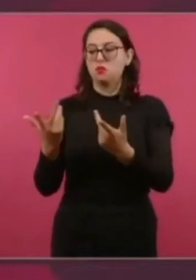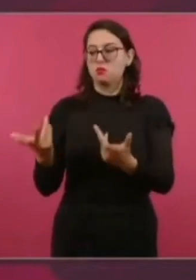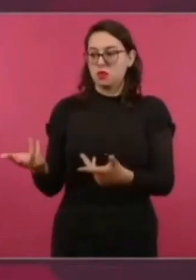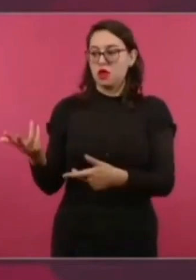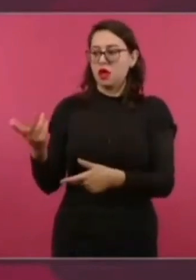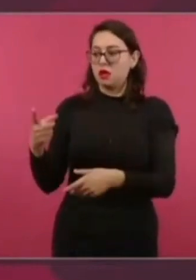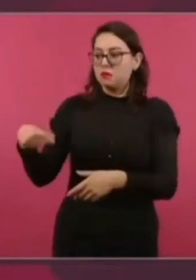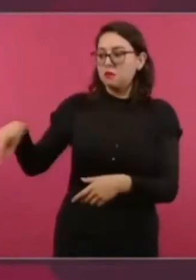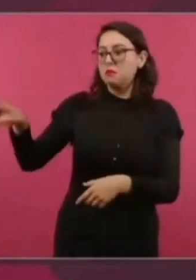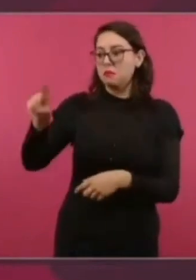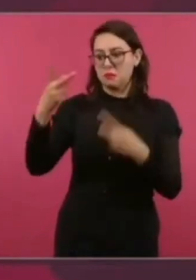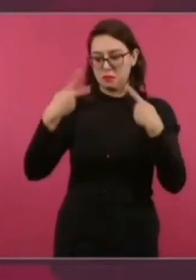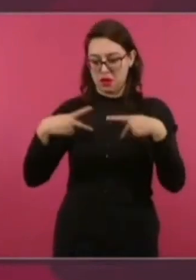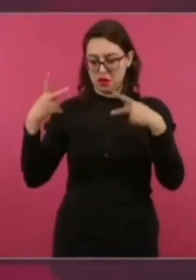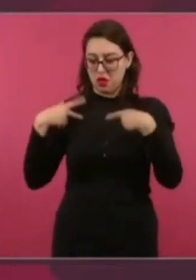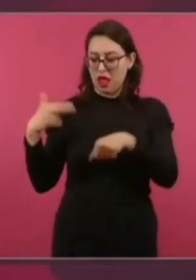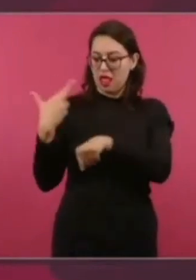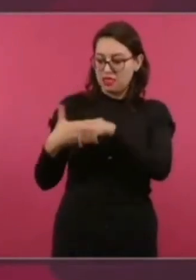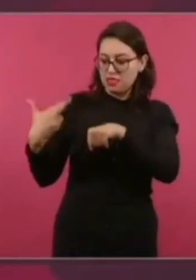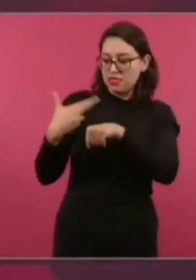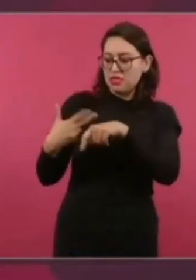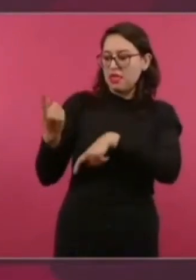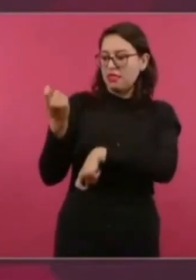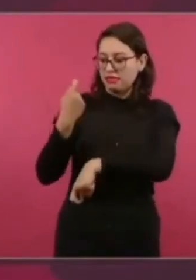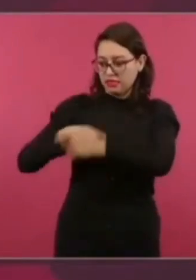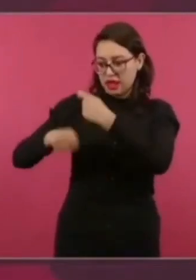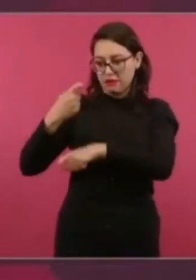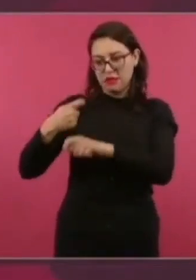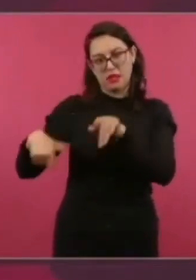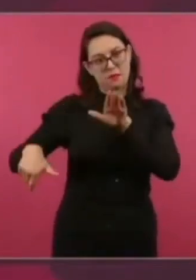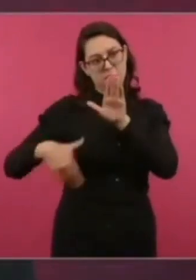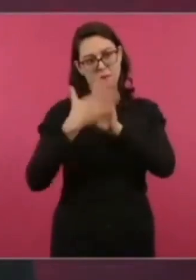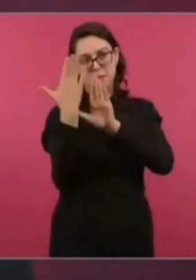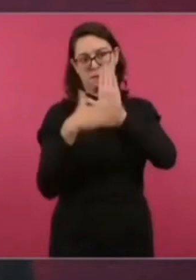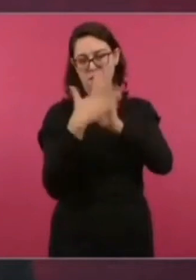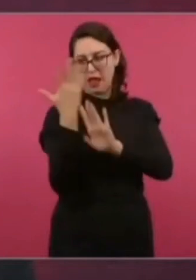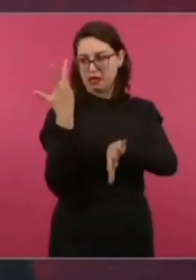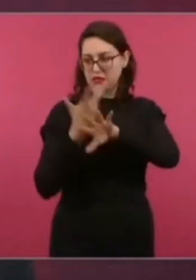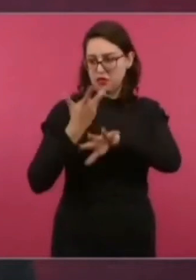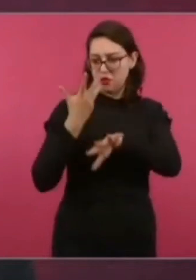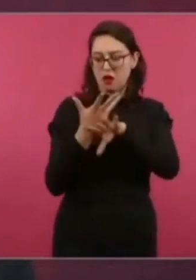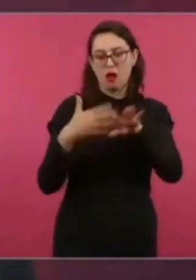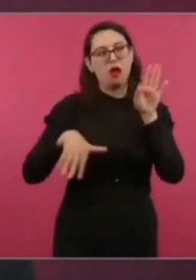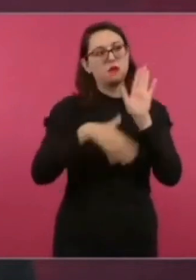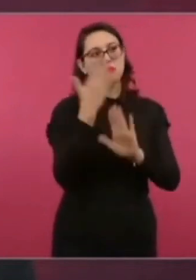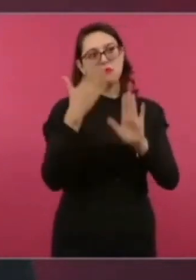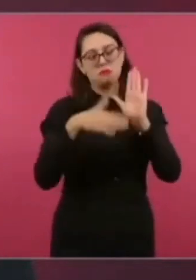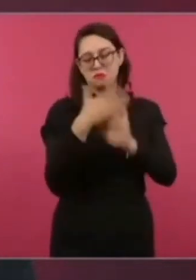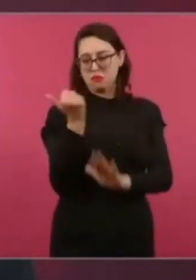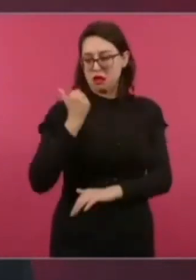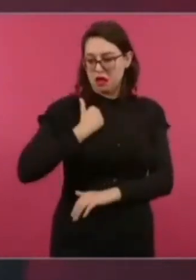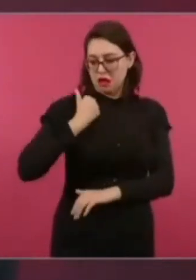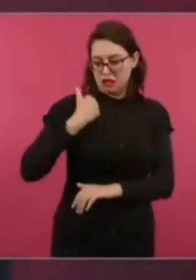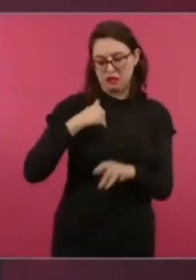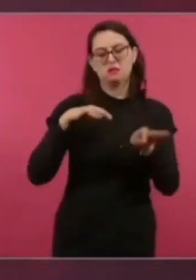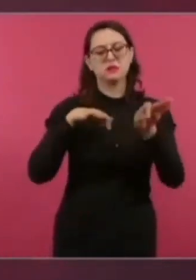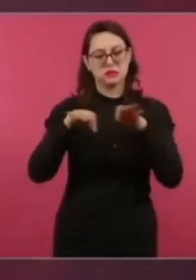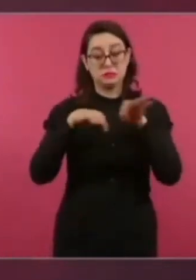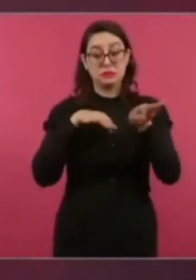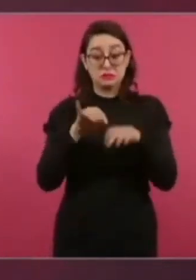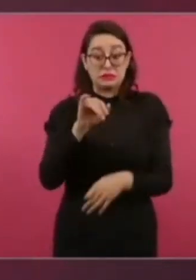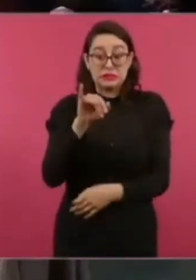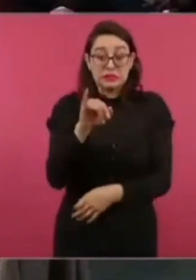hace falta también fuerza de trabajo en Estados Unidos y en Canadá pero todo